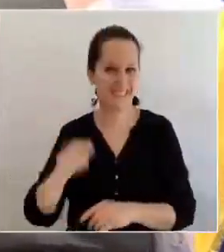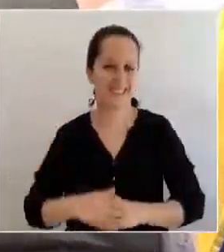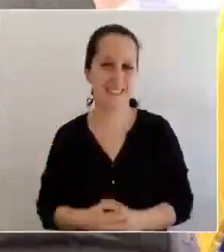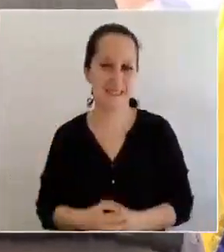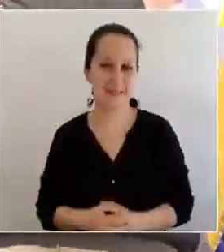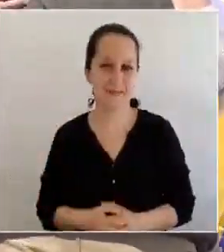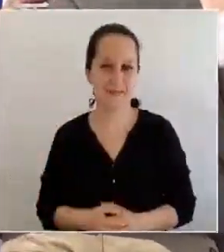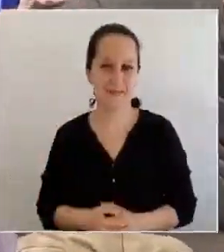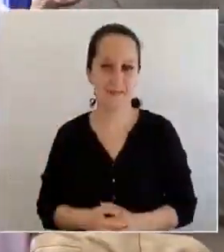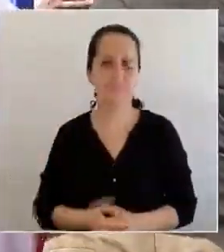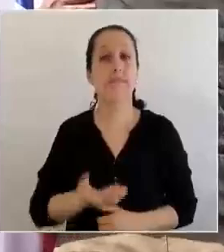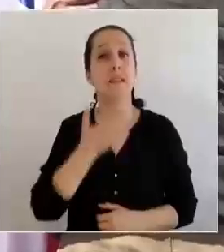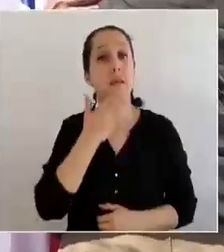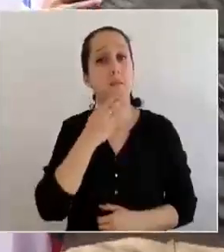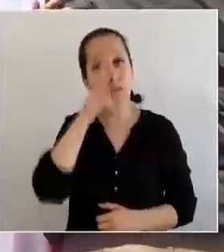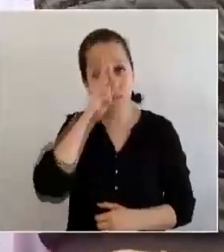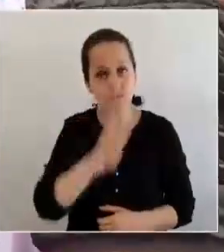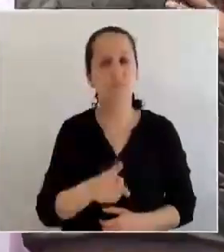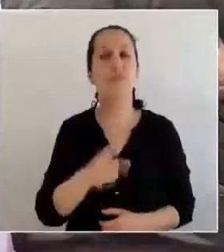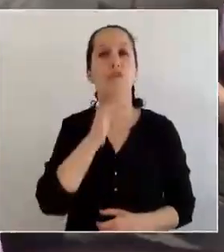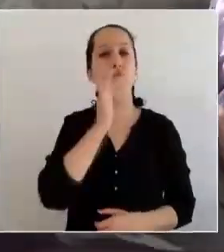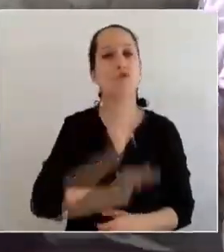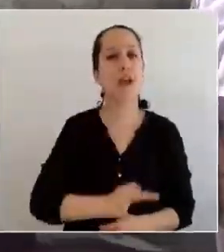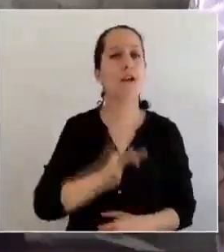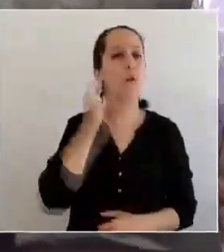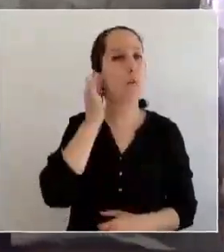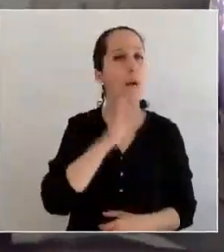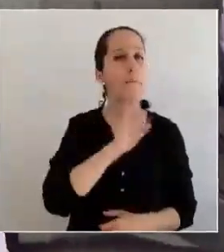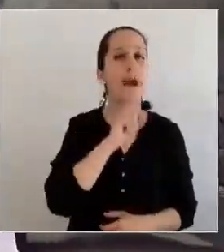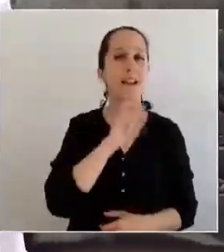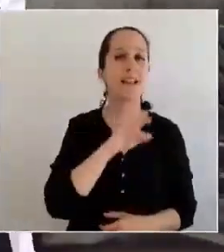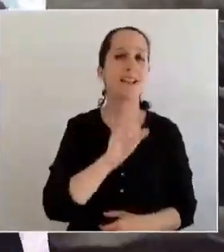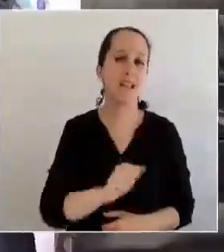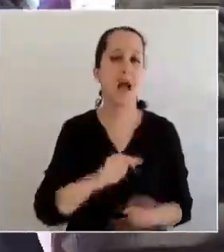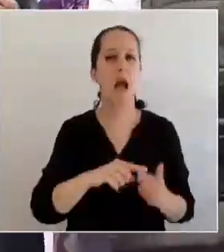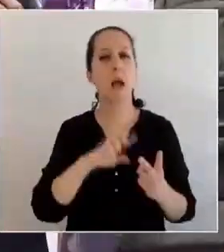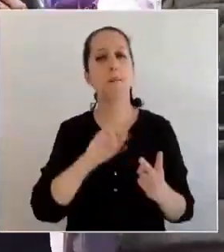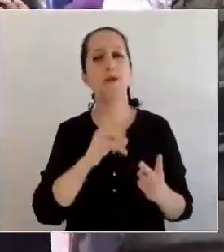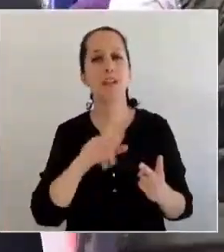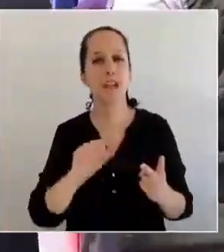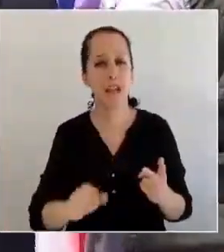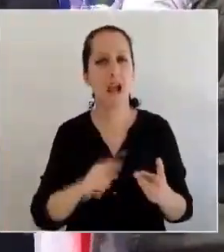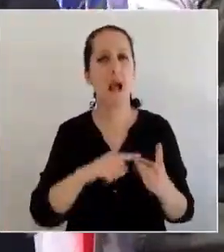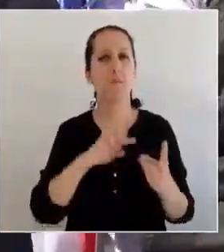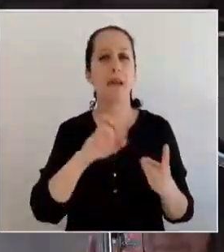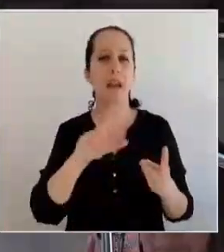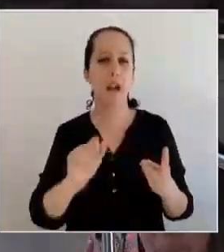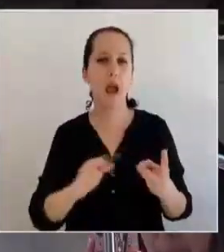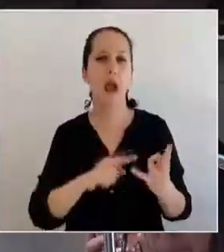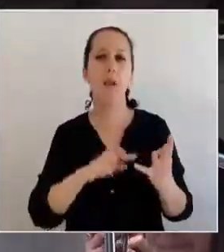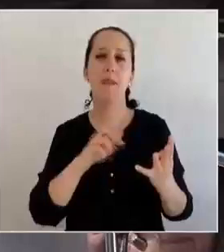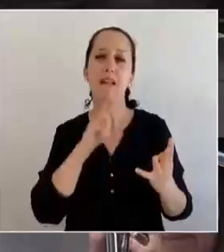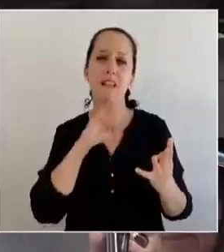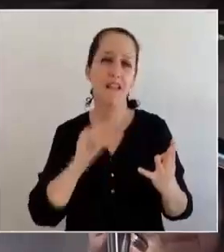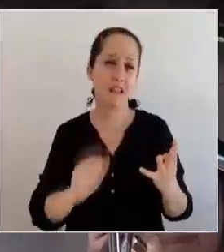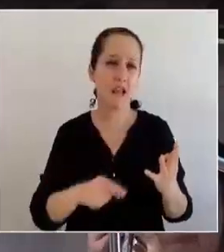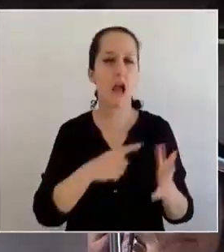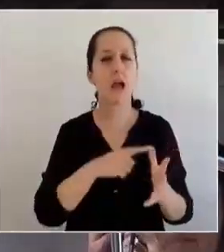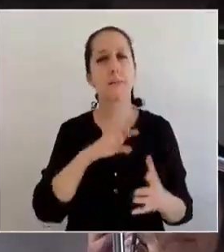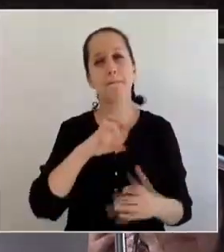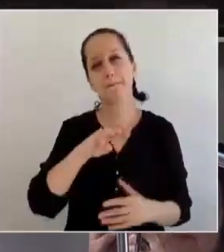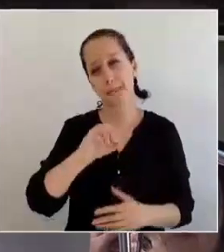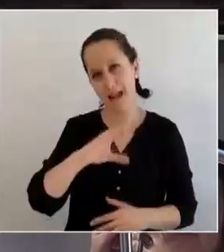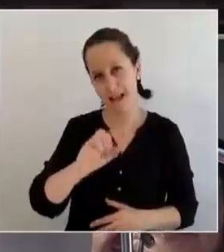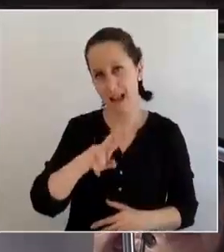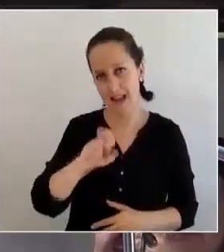También se reconoció a las funcionarias y funcionarios Patricia Otaro, Paulina Fernández, Perla Bachel y Patricia Sberlich y